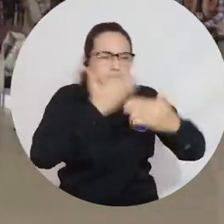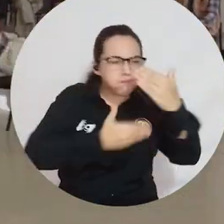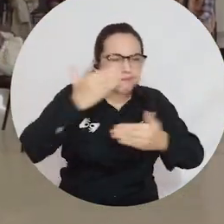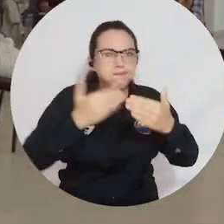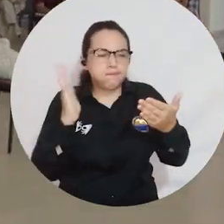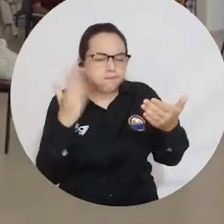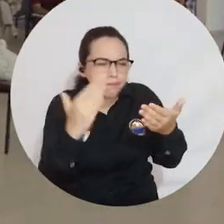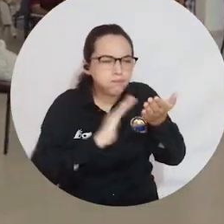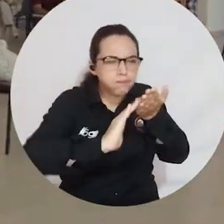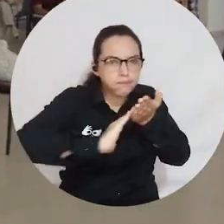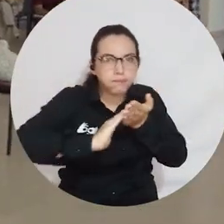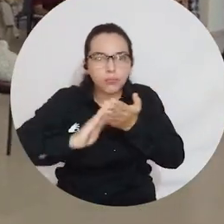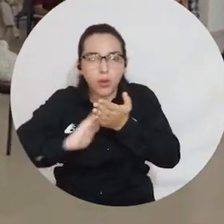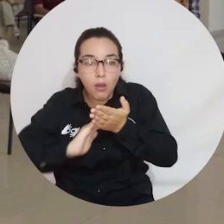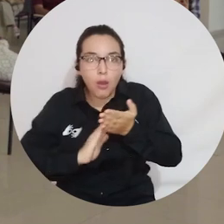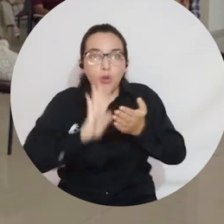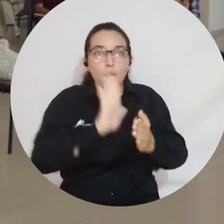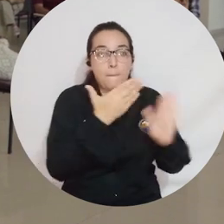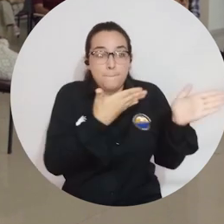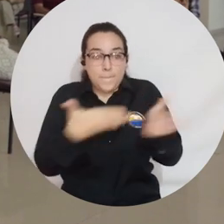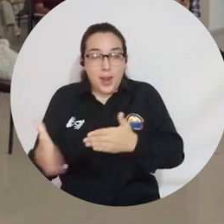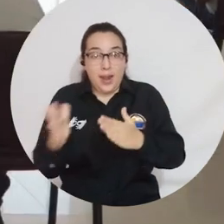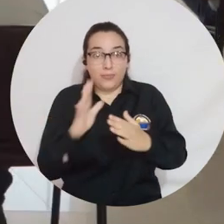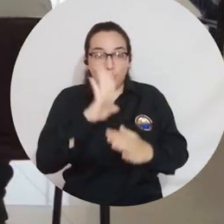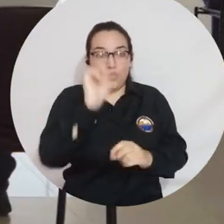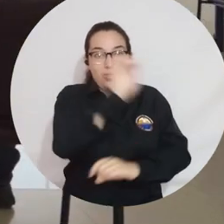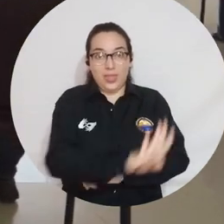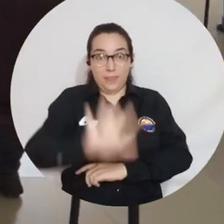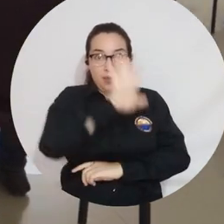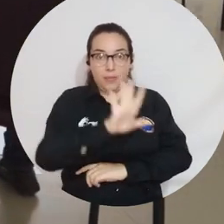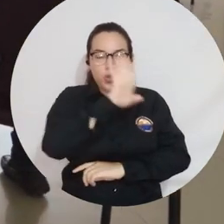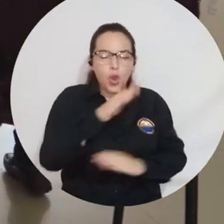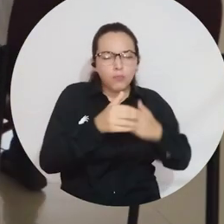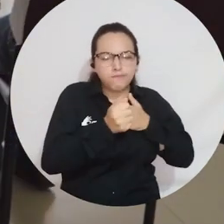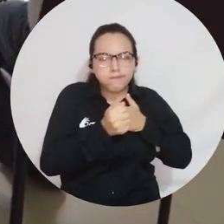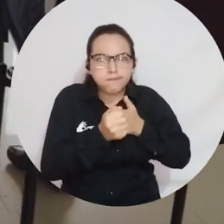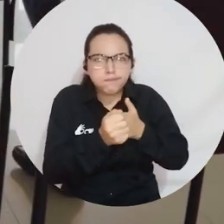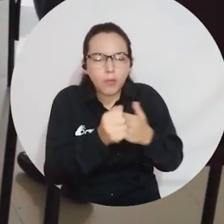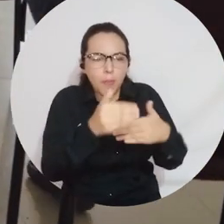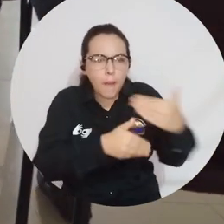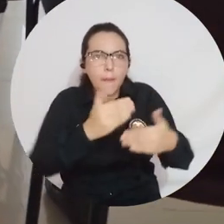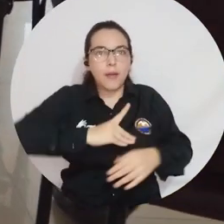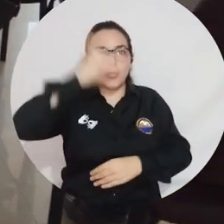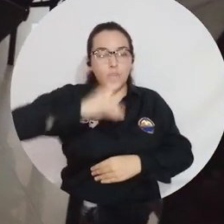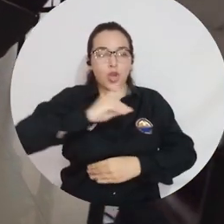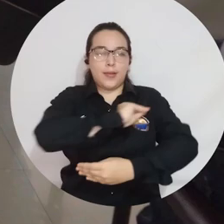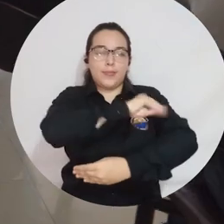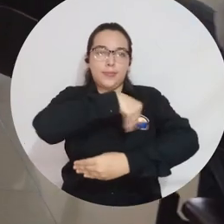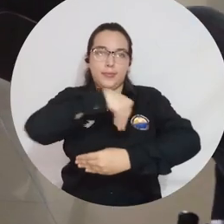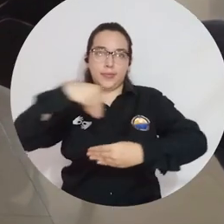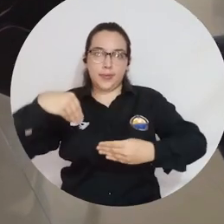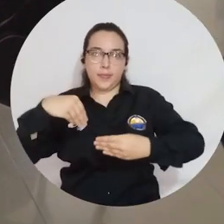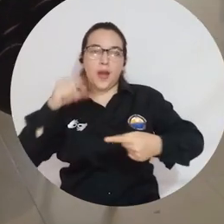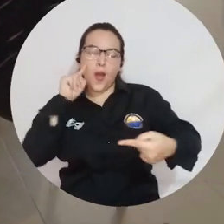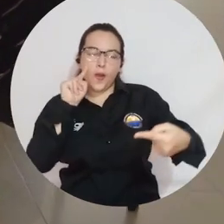revisión, evaluación y ajuste del Plan de Ordenamiento Departamental, el cual será la hoja de ruta que orientará las decisiones y gestiones